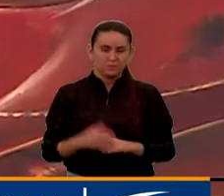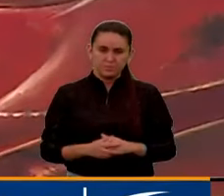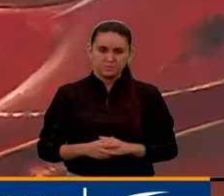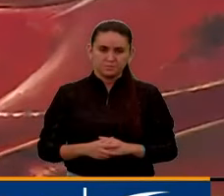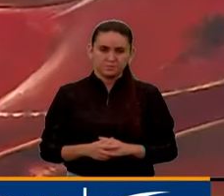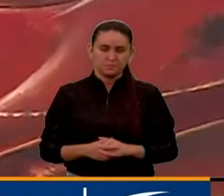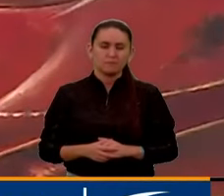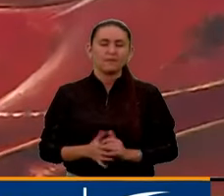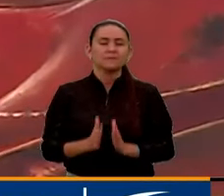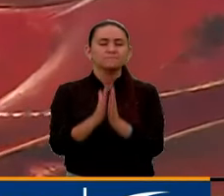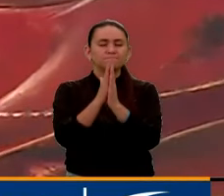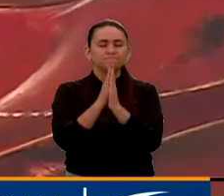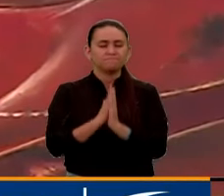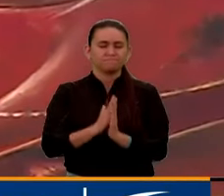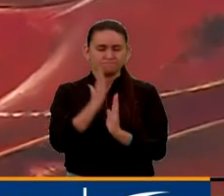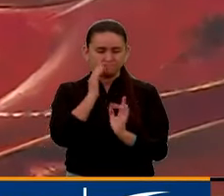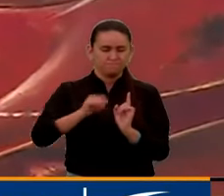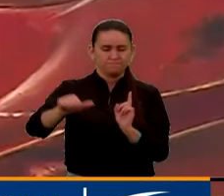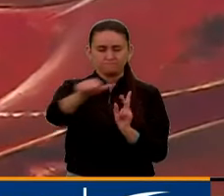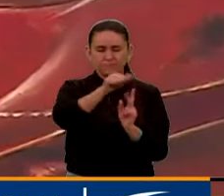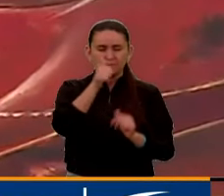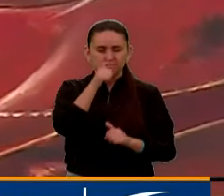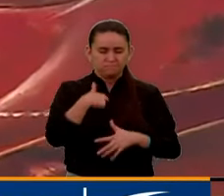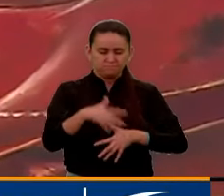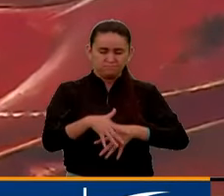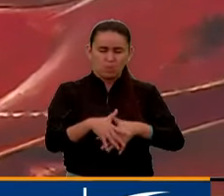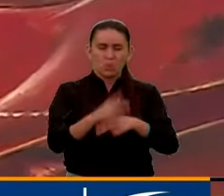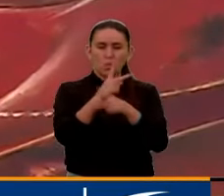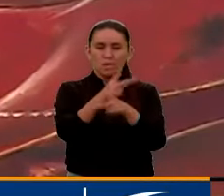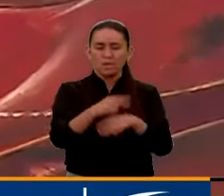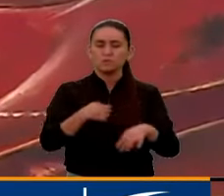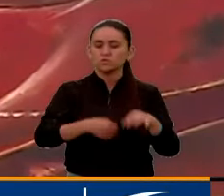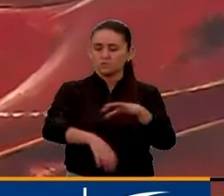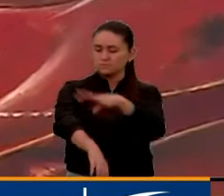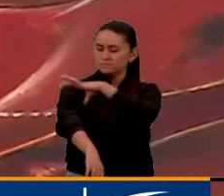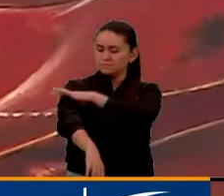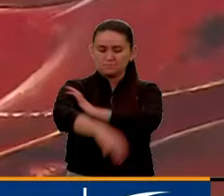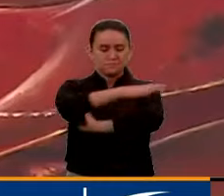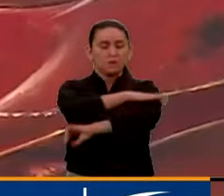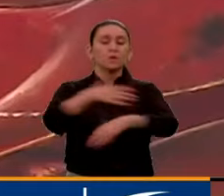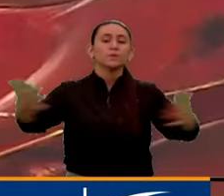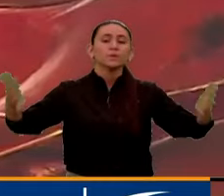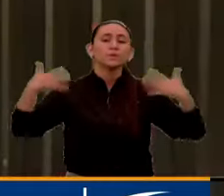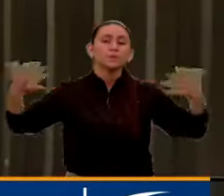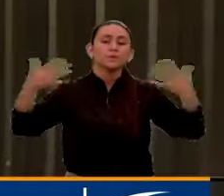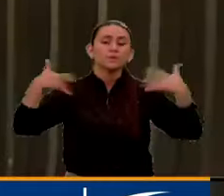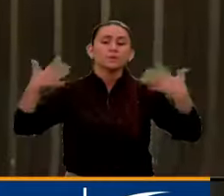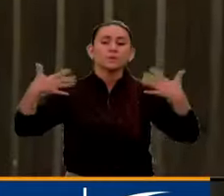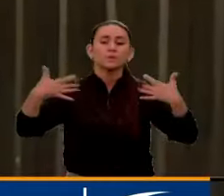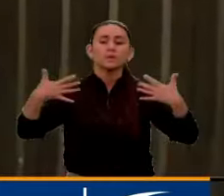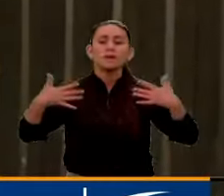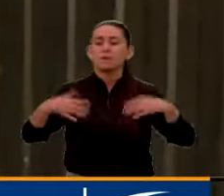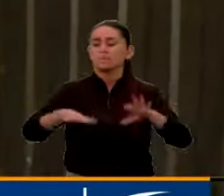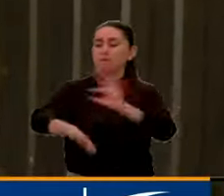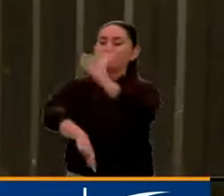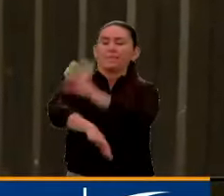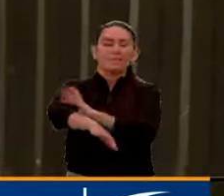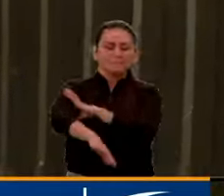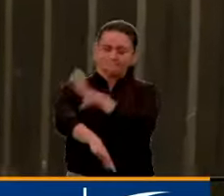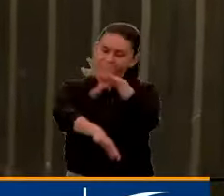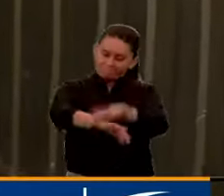Precaución especial para las mujeres embarazadas, no tener su piel expuesta. Yo sé que es difícil con este calor, pero tenemos